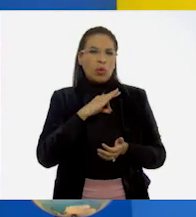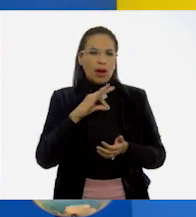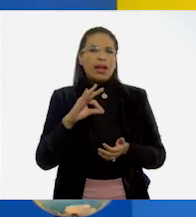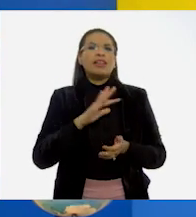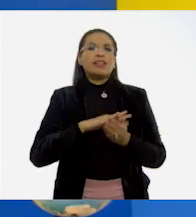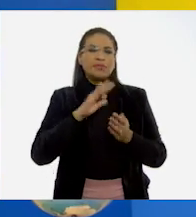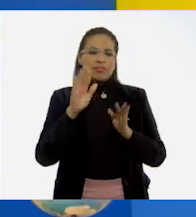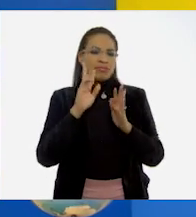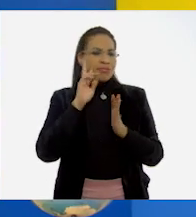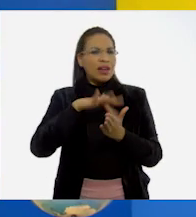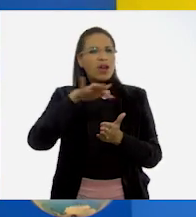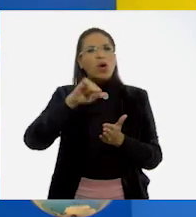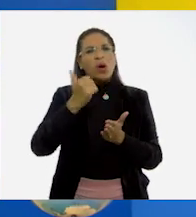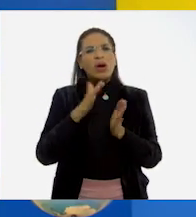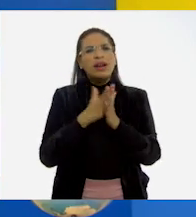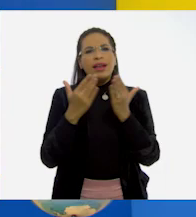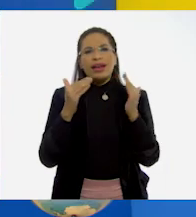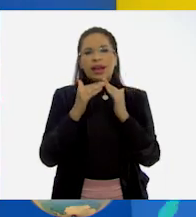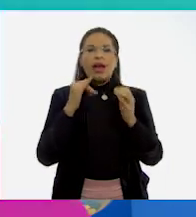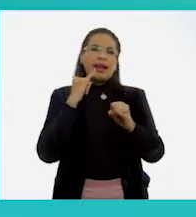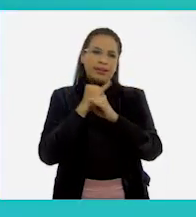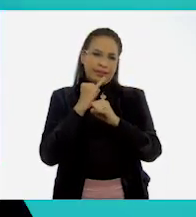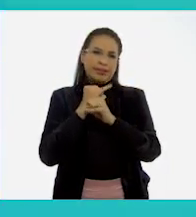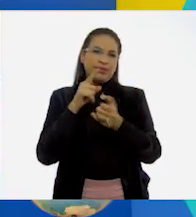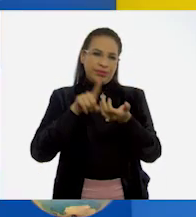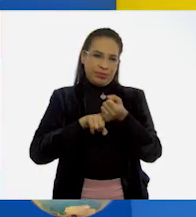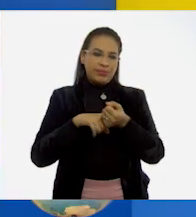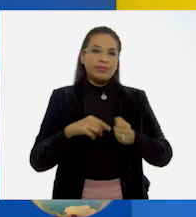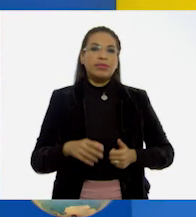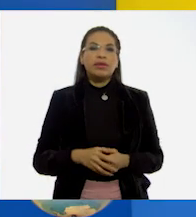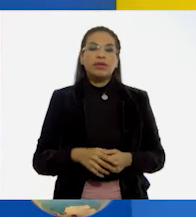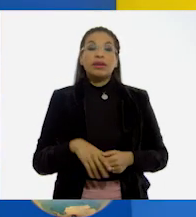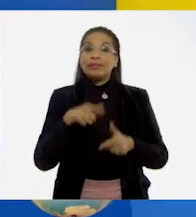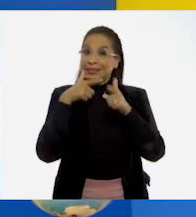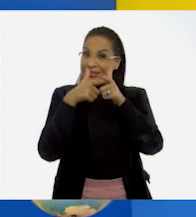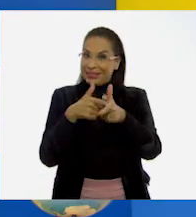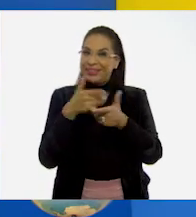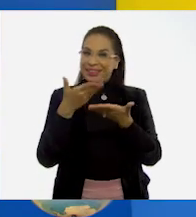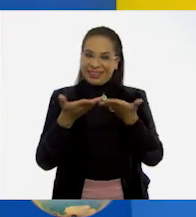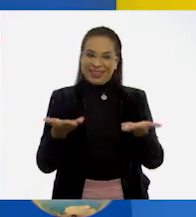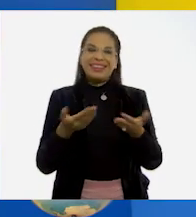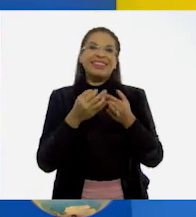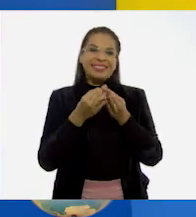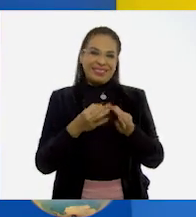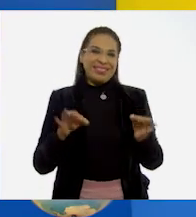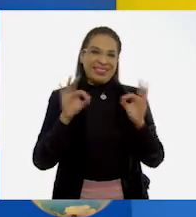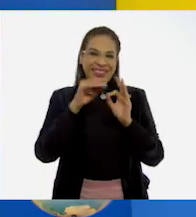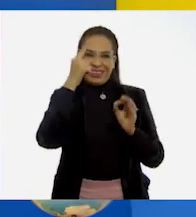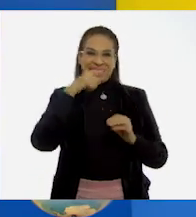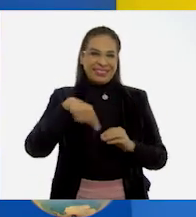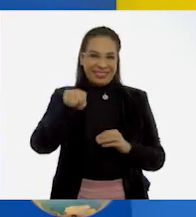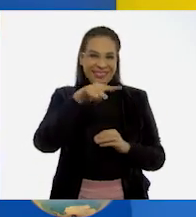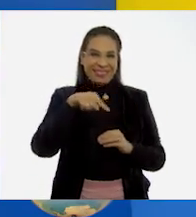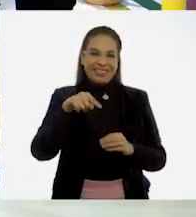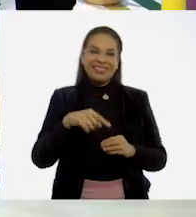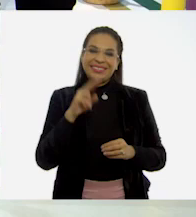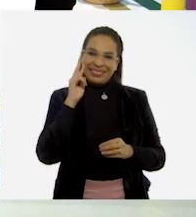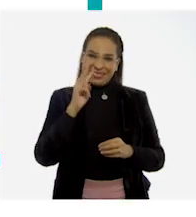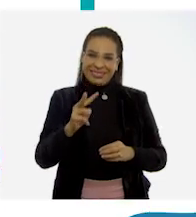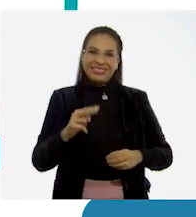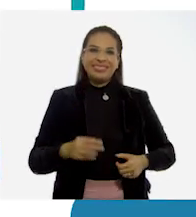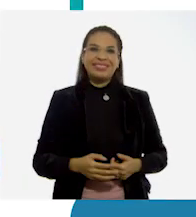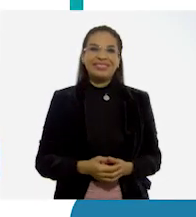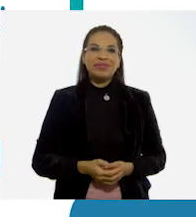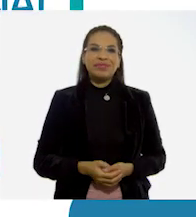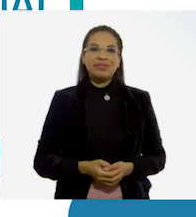consultar en algún libro de tu casa o en internet. No se muevan su lugar. Tenemos algo muy importante para ustedes. ¡Acompáñenos!